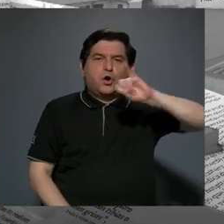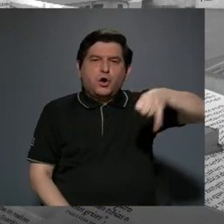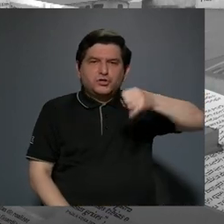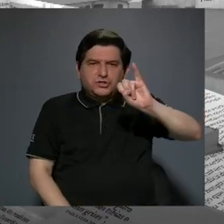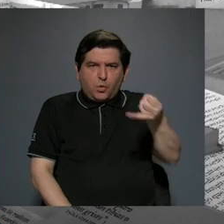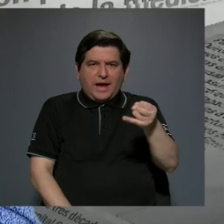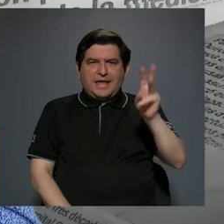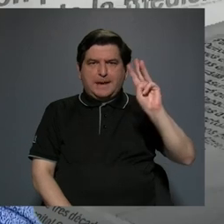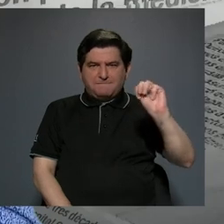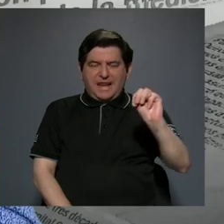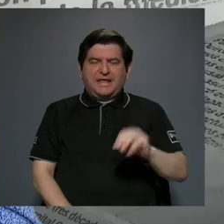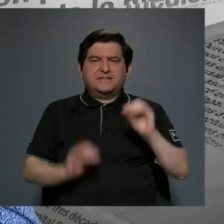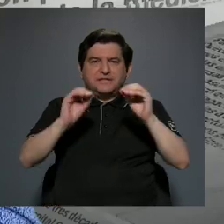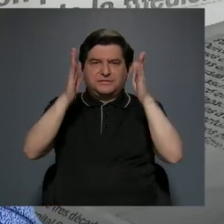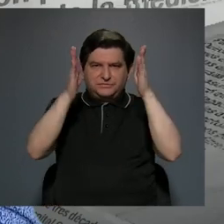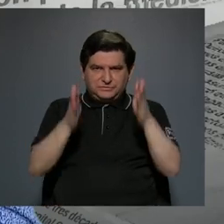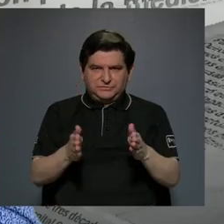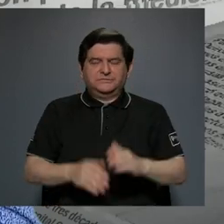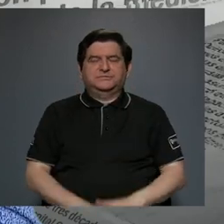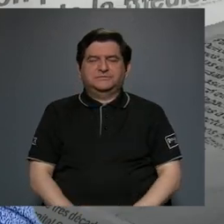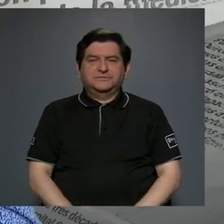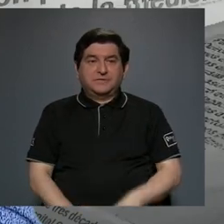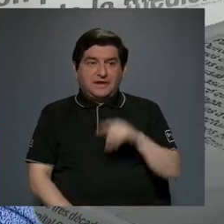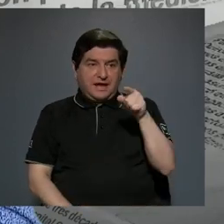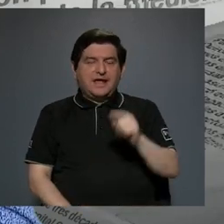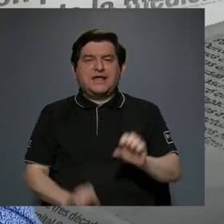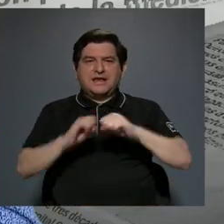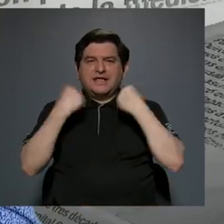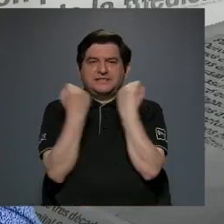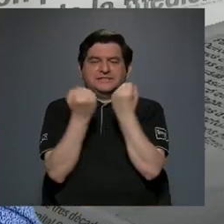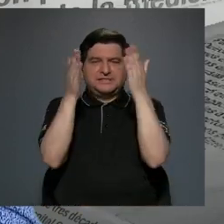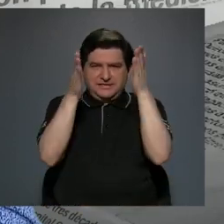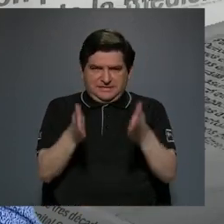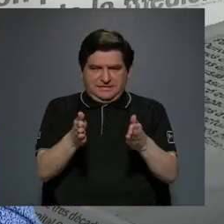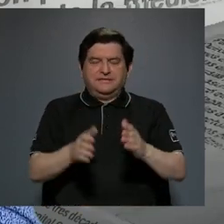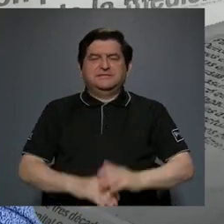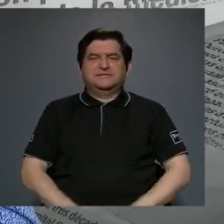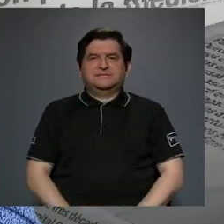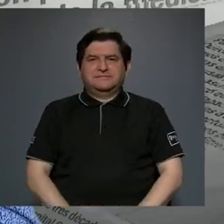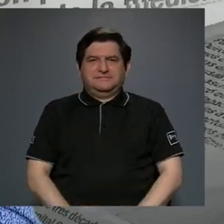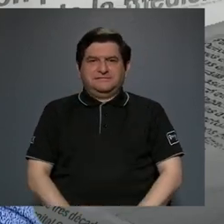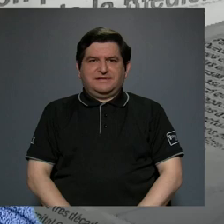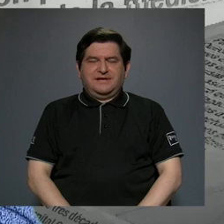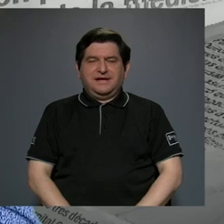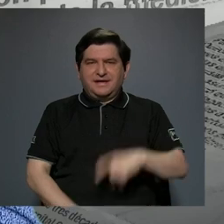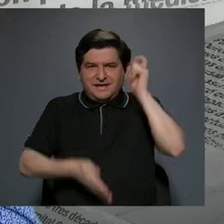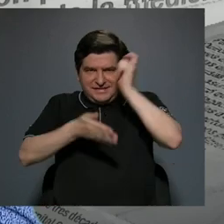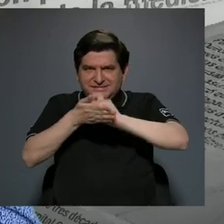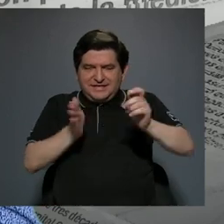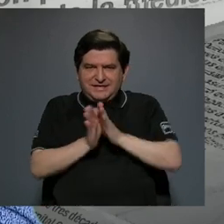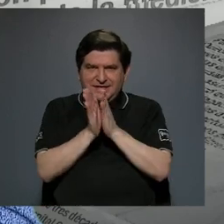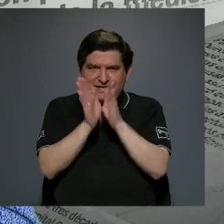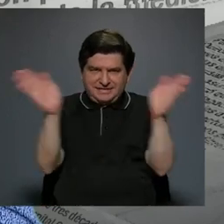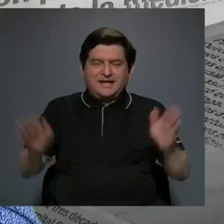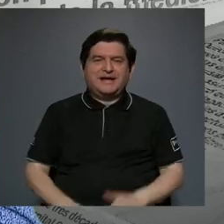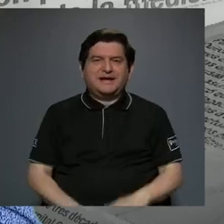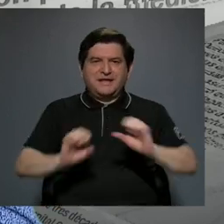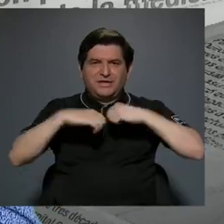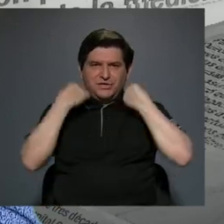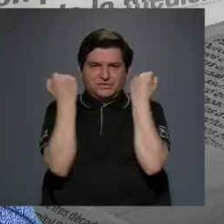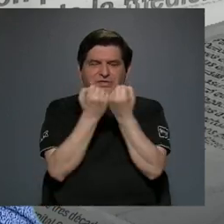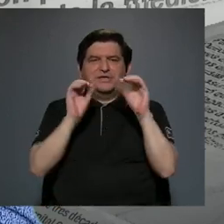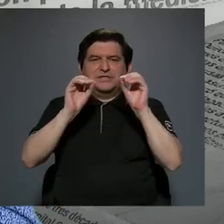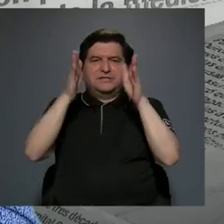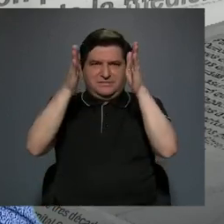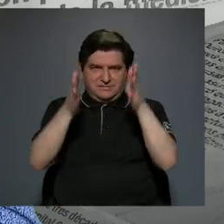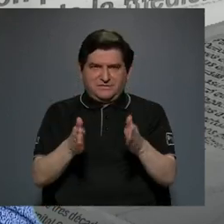Joaquín Meléndez, educador, él es sindicalista, fue secretario general del Sindicato de